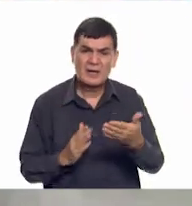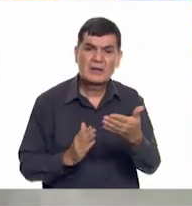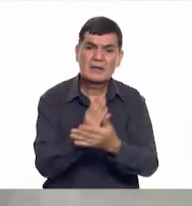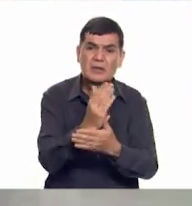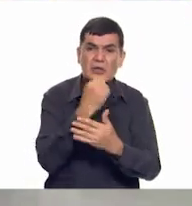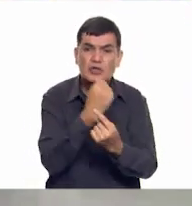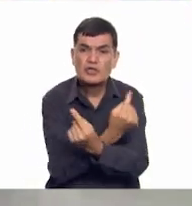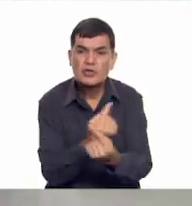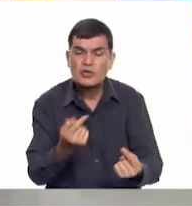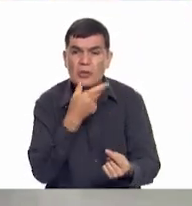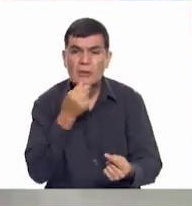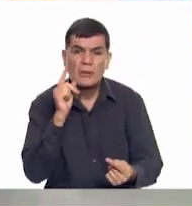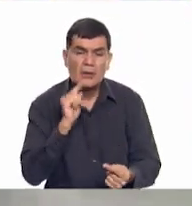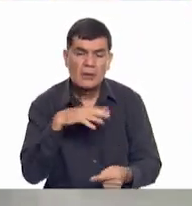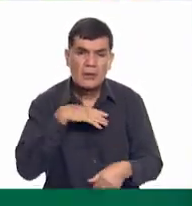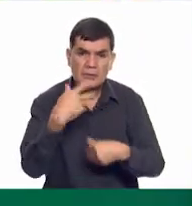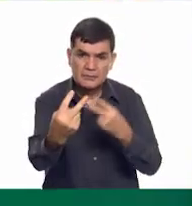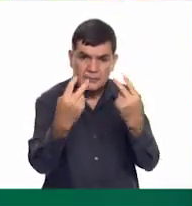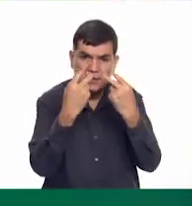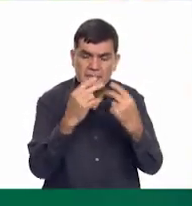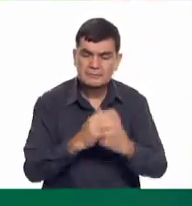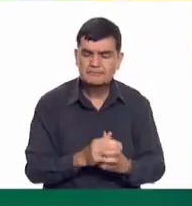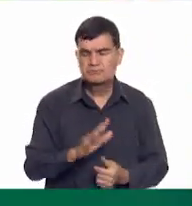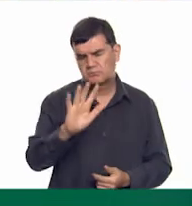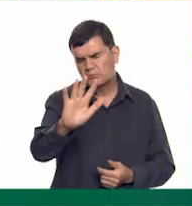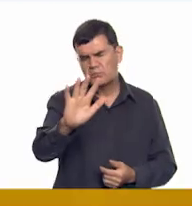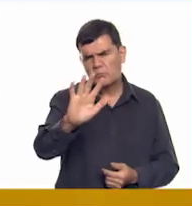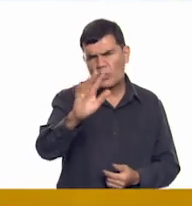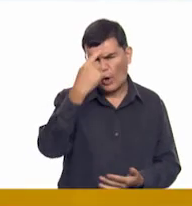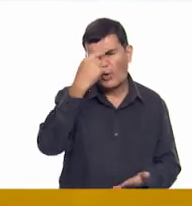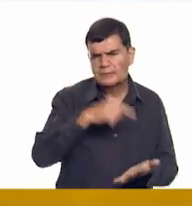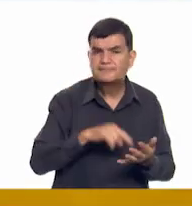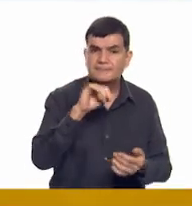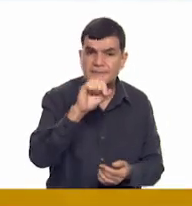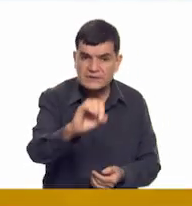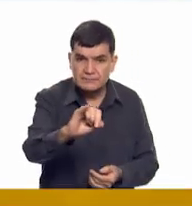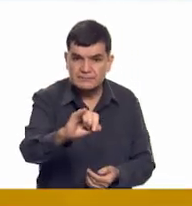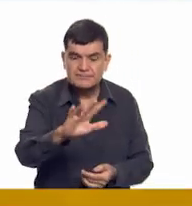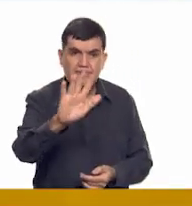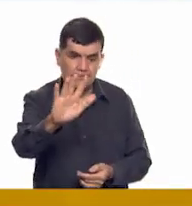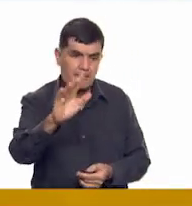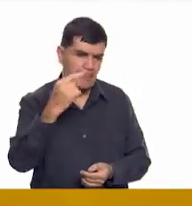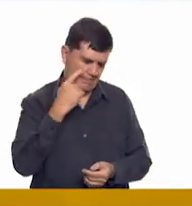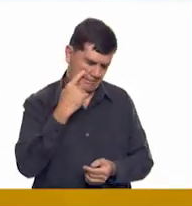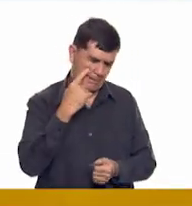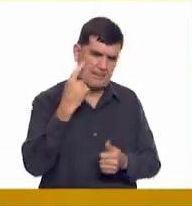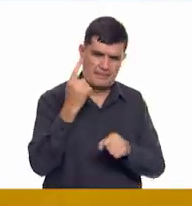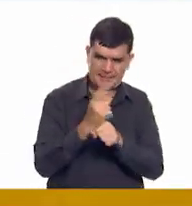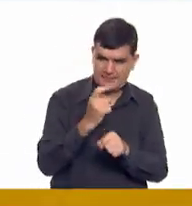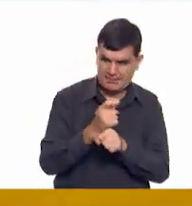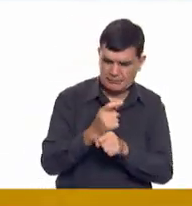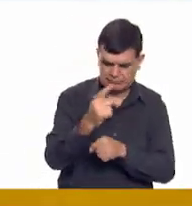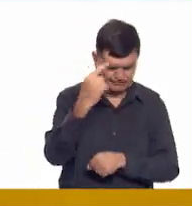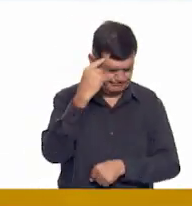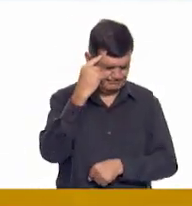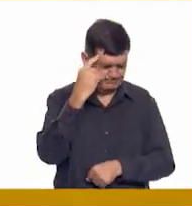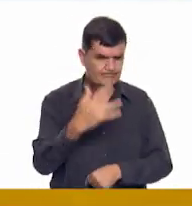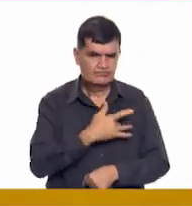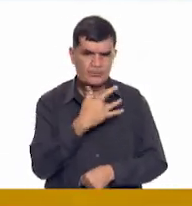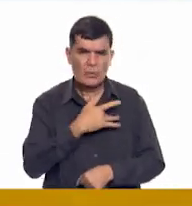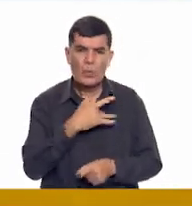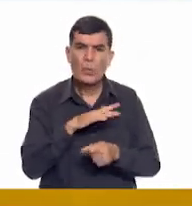para las niñas y los niños que nos están viendo. Mira, yo creo que sí. El reto va a ser que primero que seamos muy conscientes de